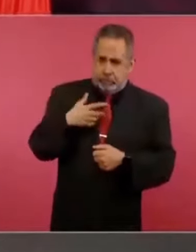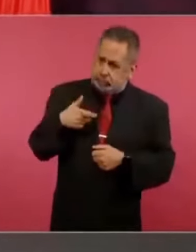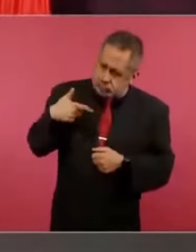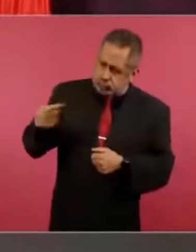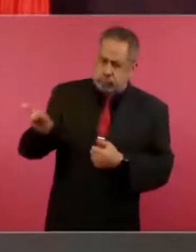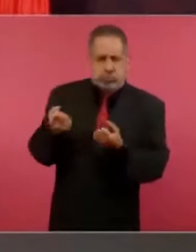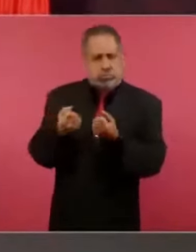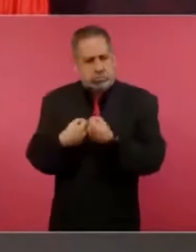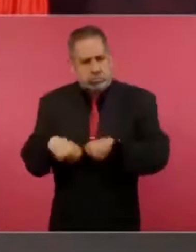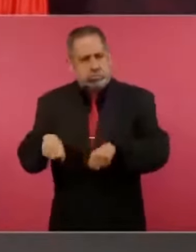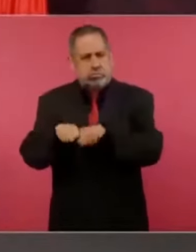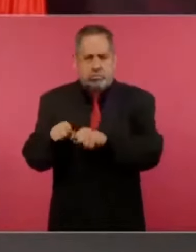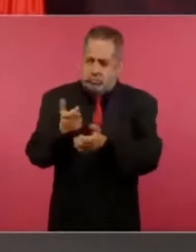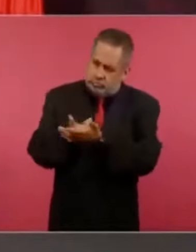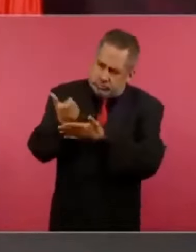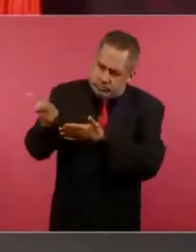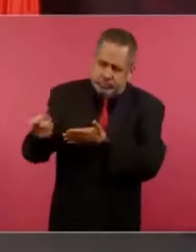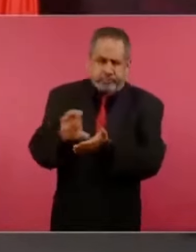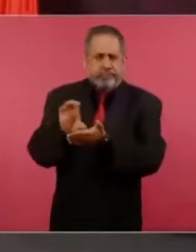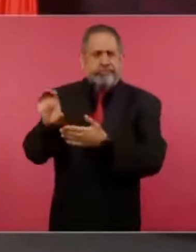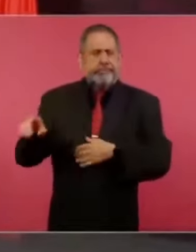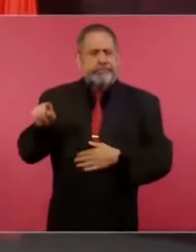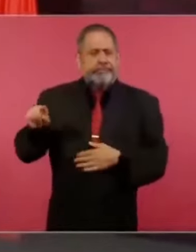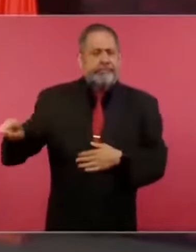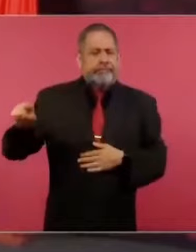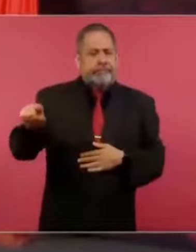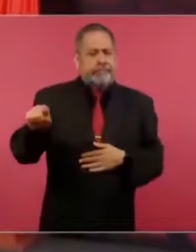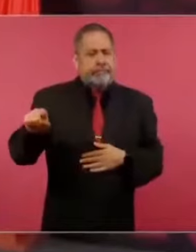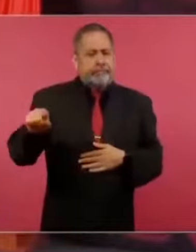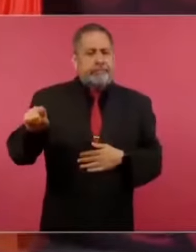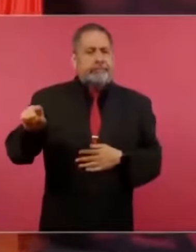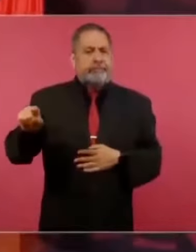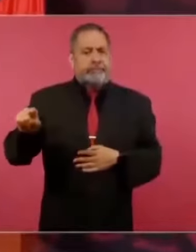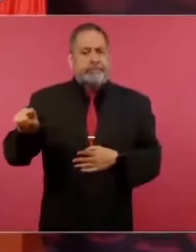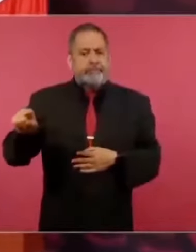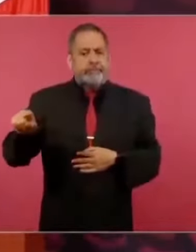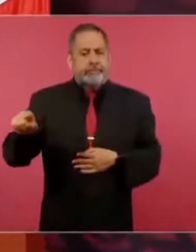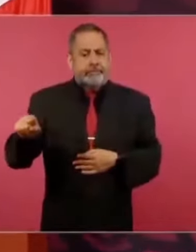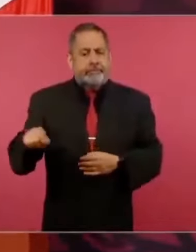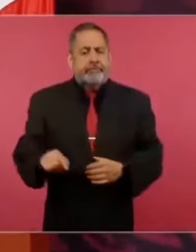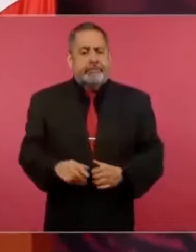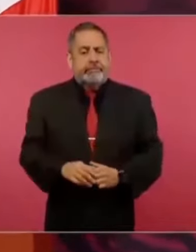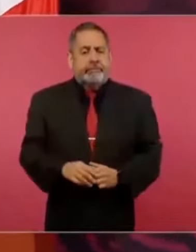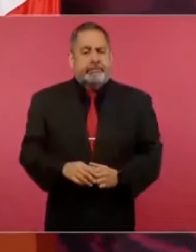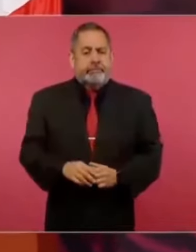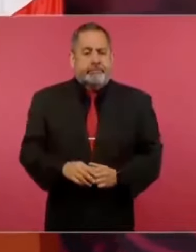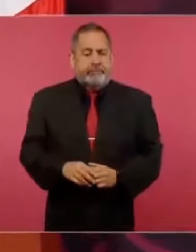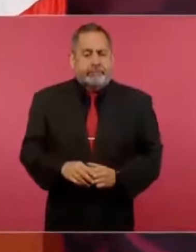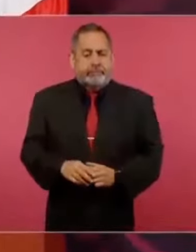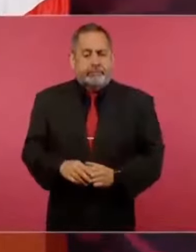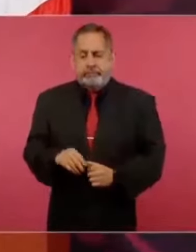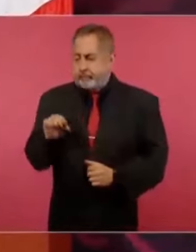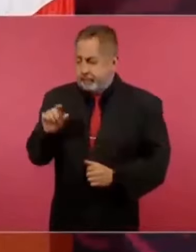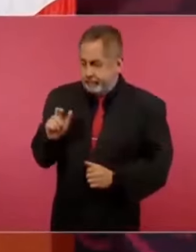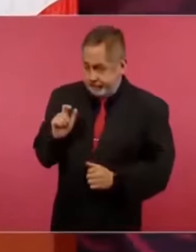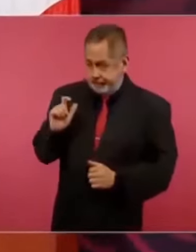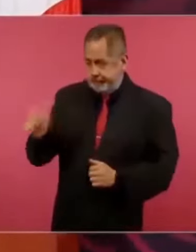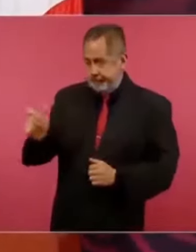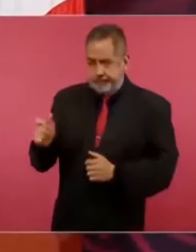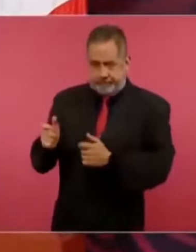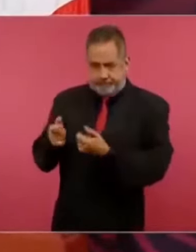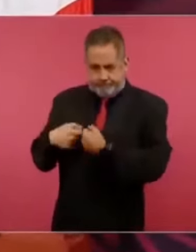para que en caso